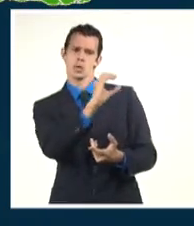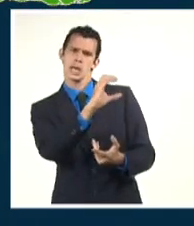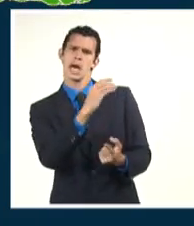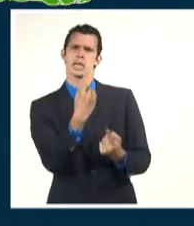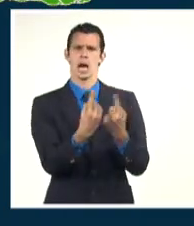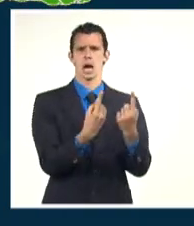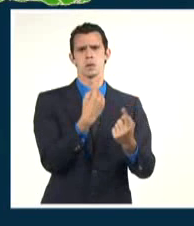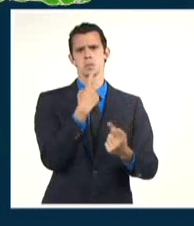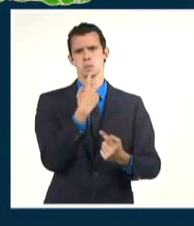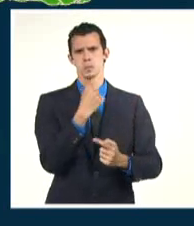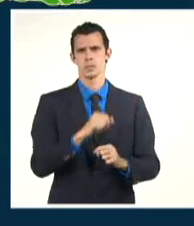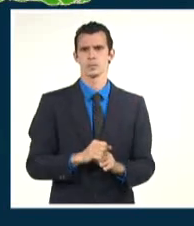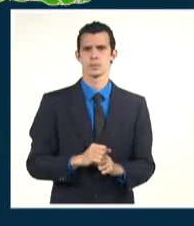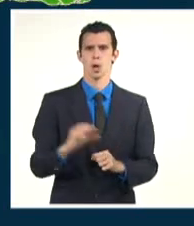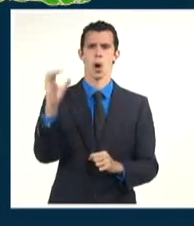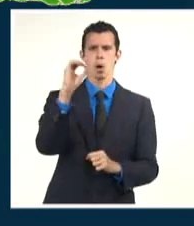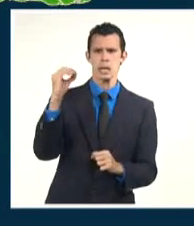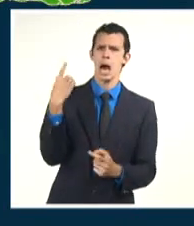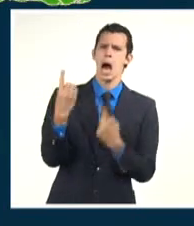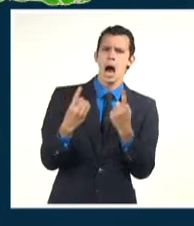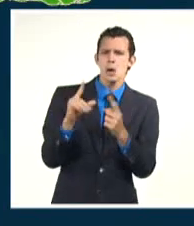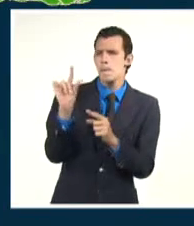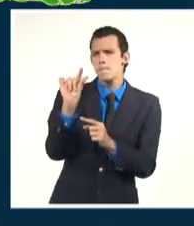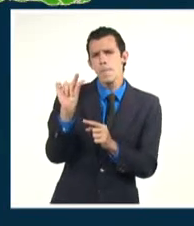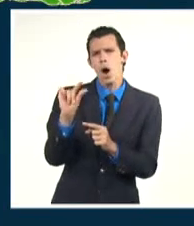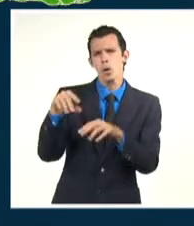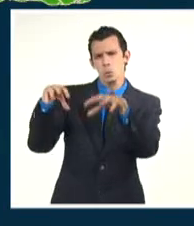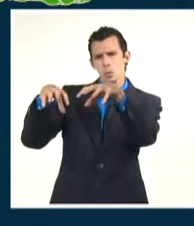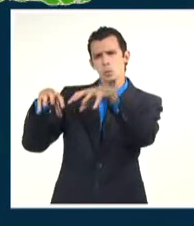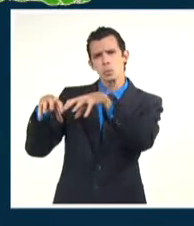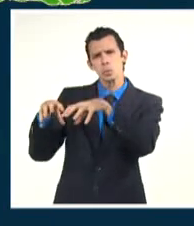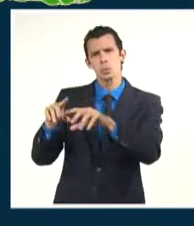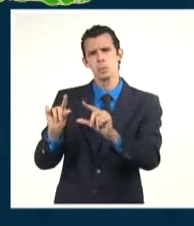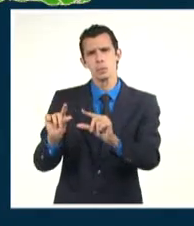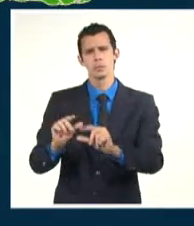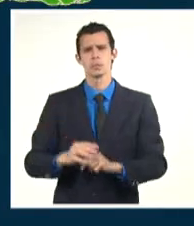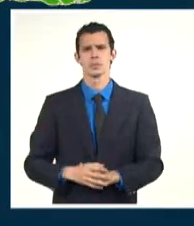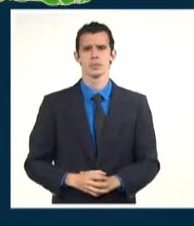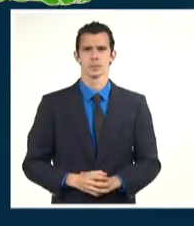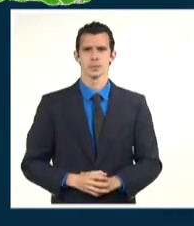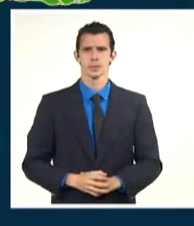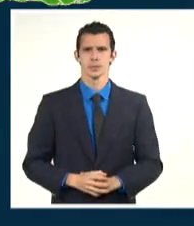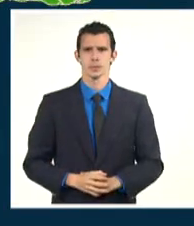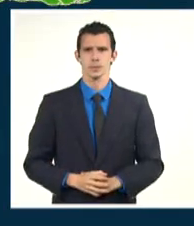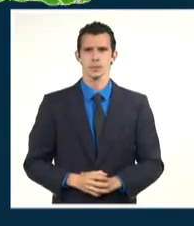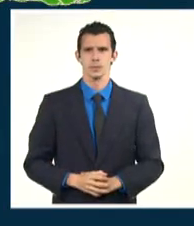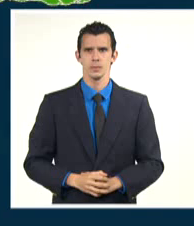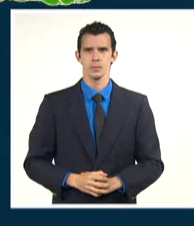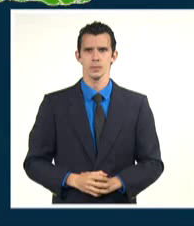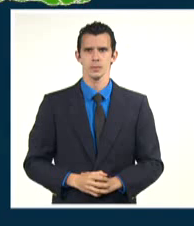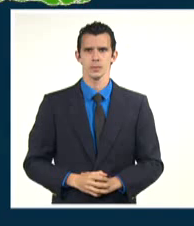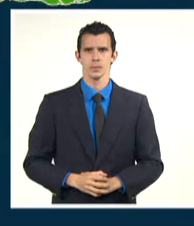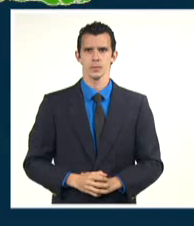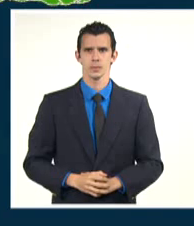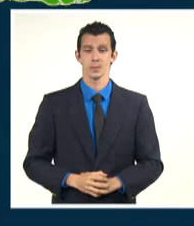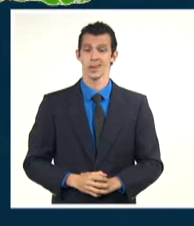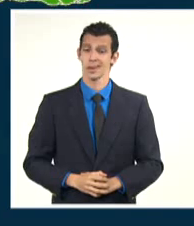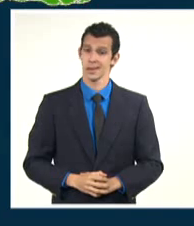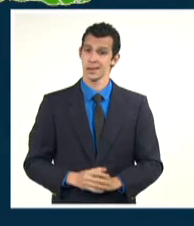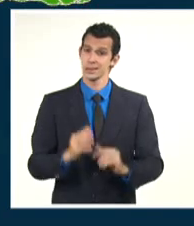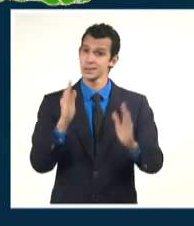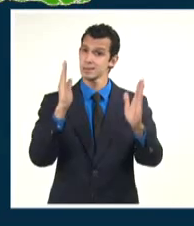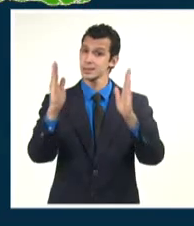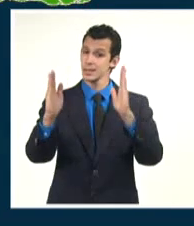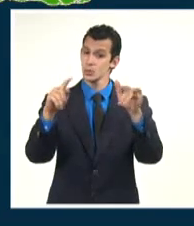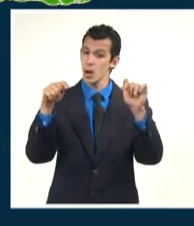país y también para la parte oriental, aunque en menor medida. Y en la región central, alguna de estos chubascos, alguna de estas lluvias